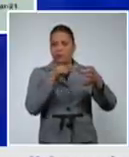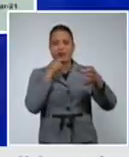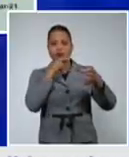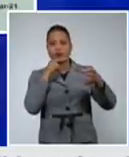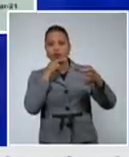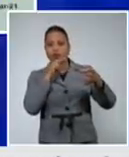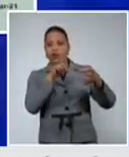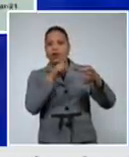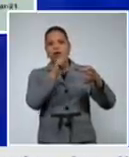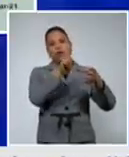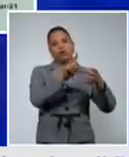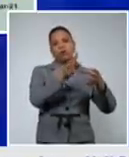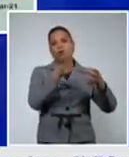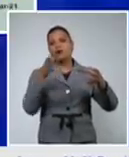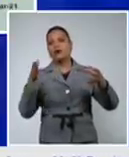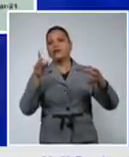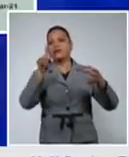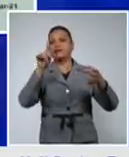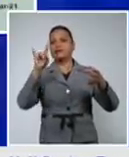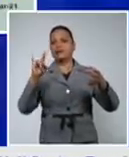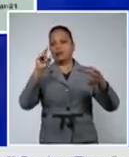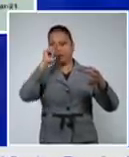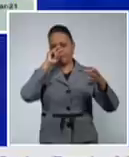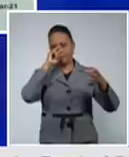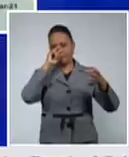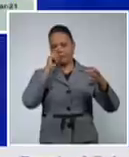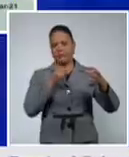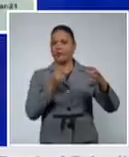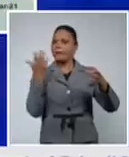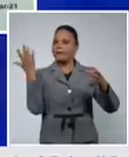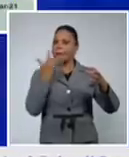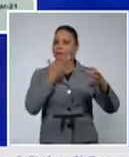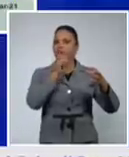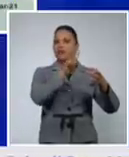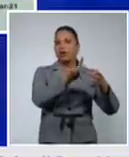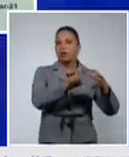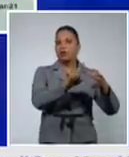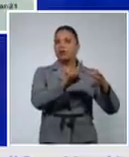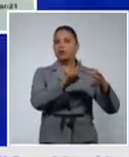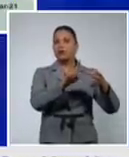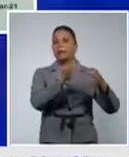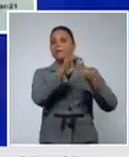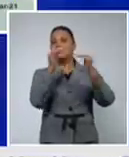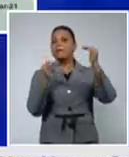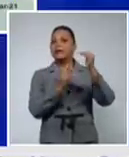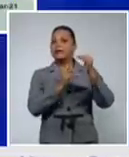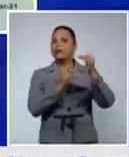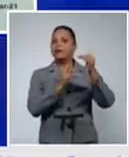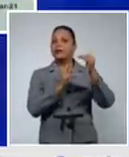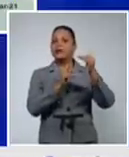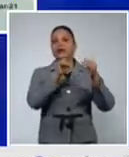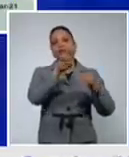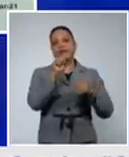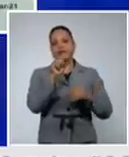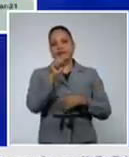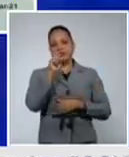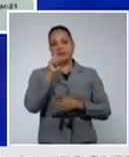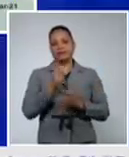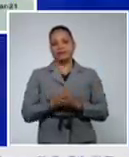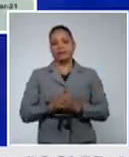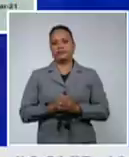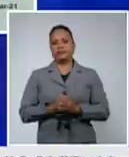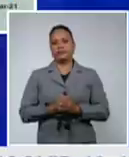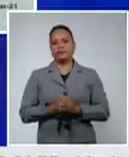1 a 19 años de edad perdón de 1 a 10 o sea menores de 20 años es